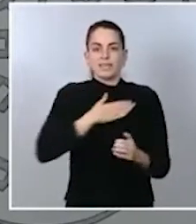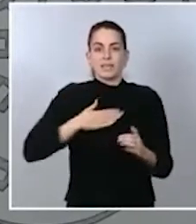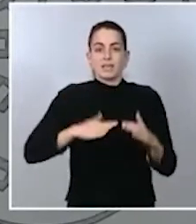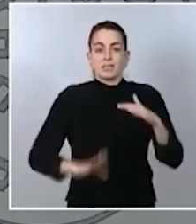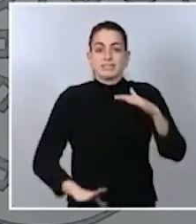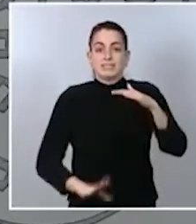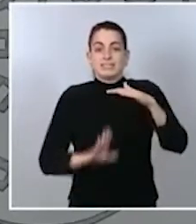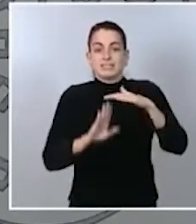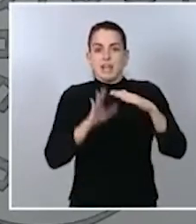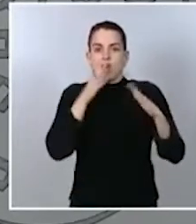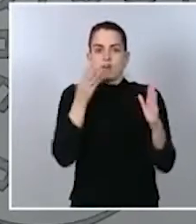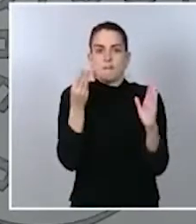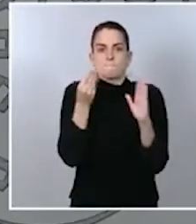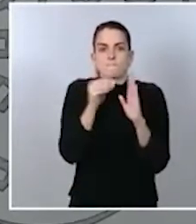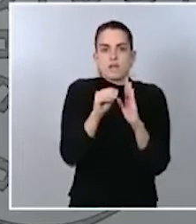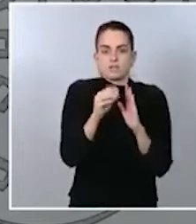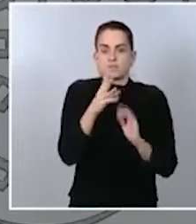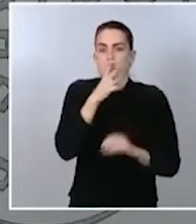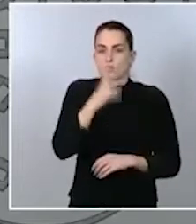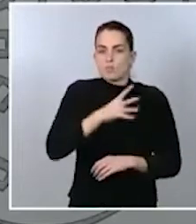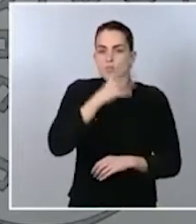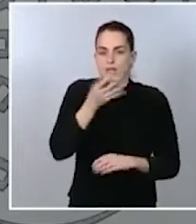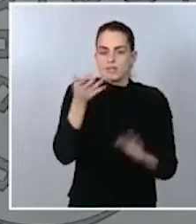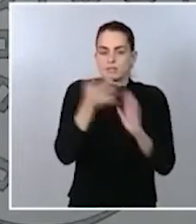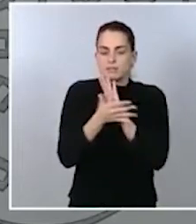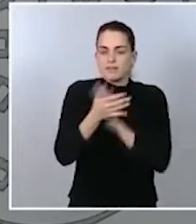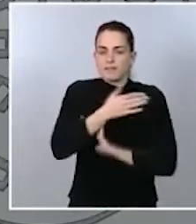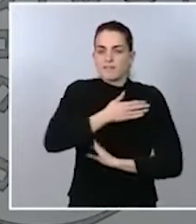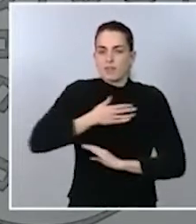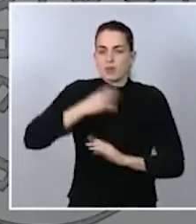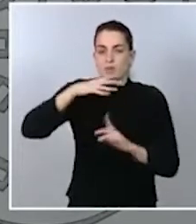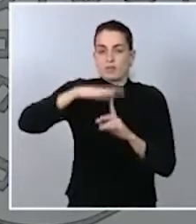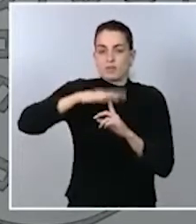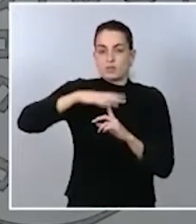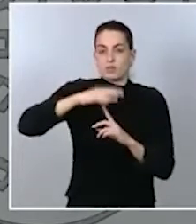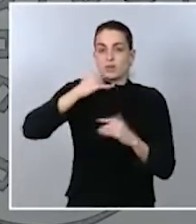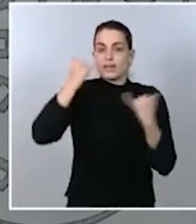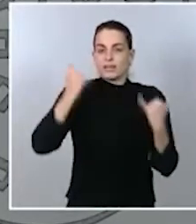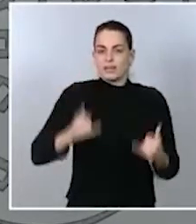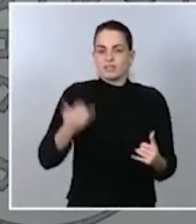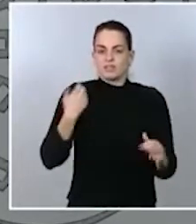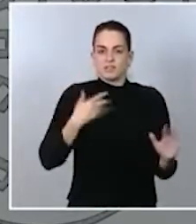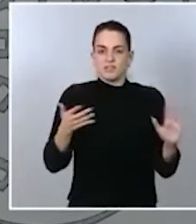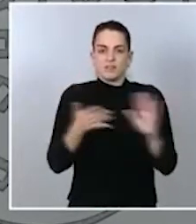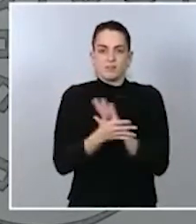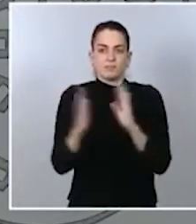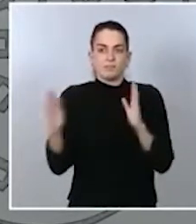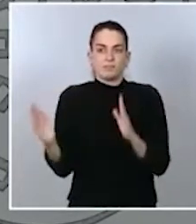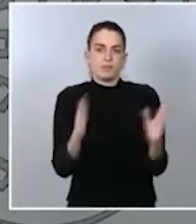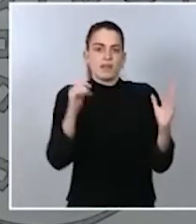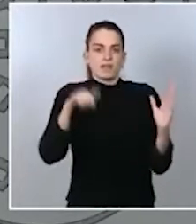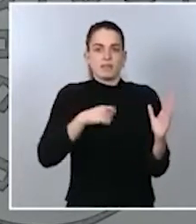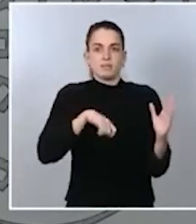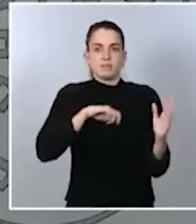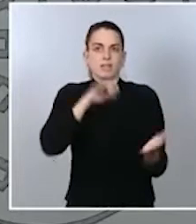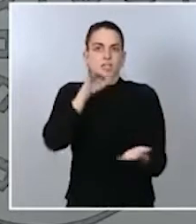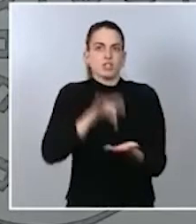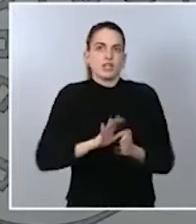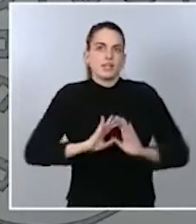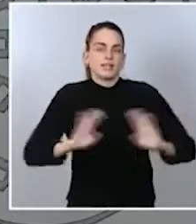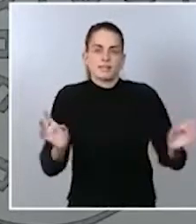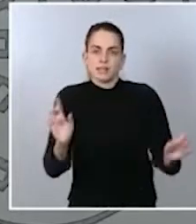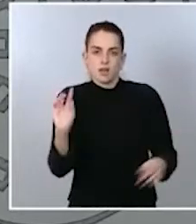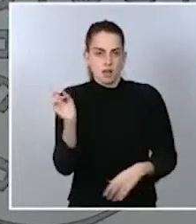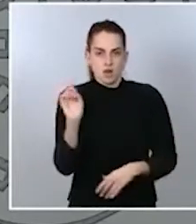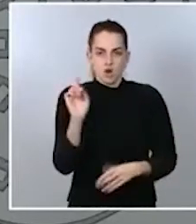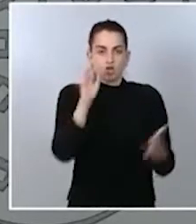puntual de la factura eléctrica no es un episodio que ocurra solamente en España, es algo que está ocurriendo